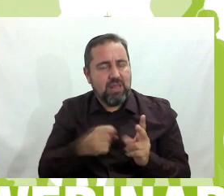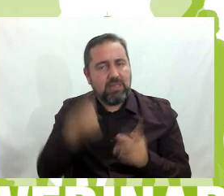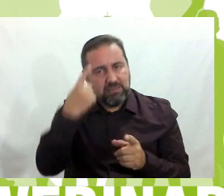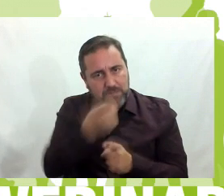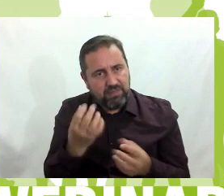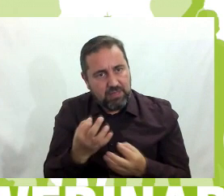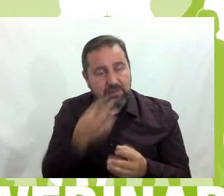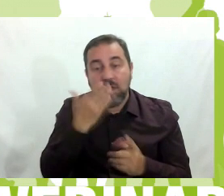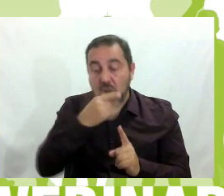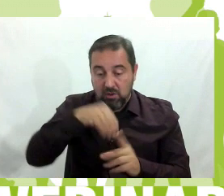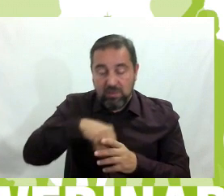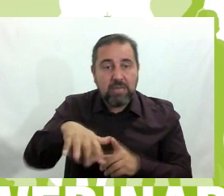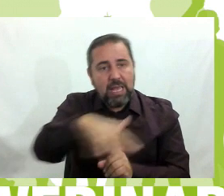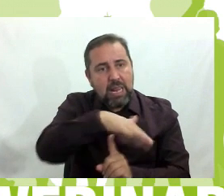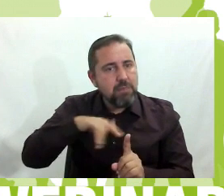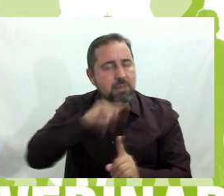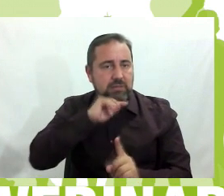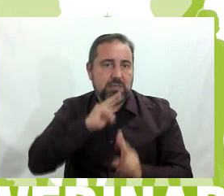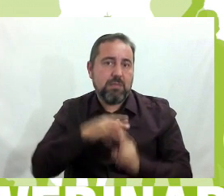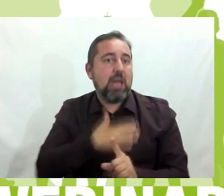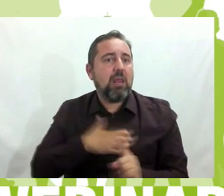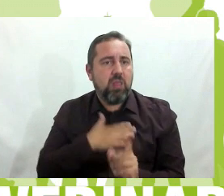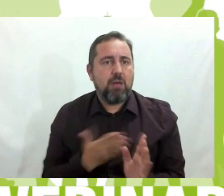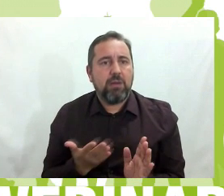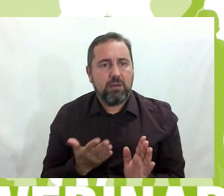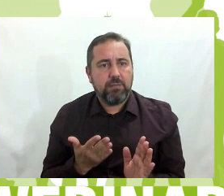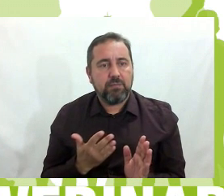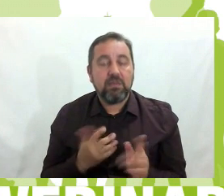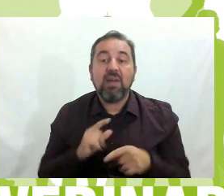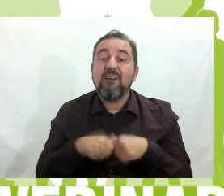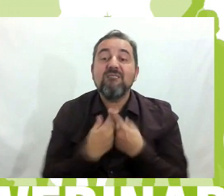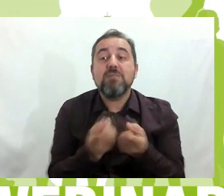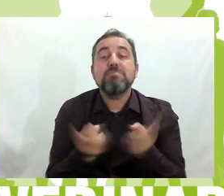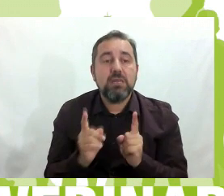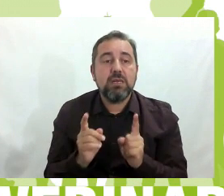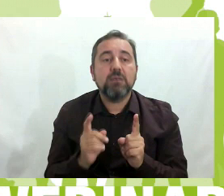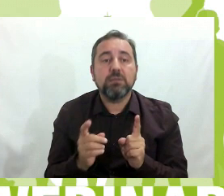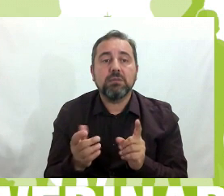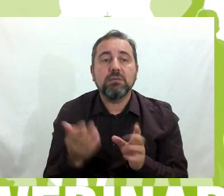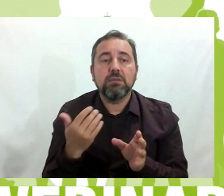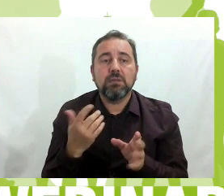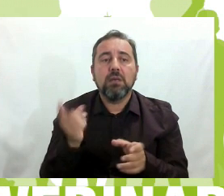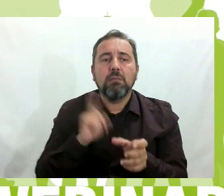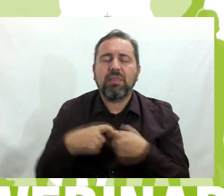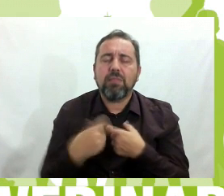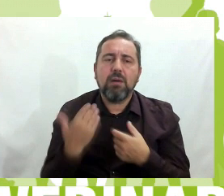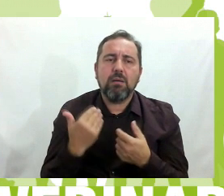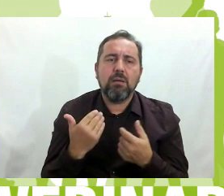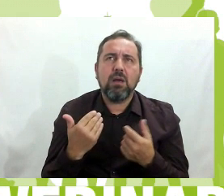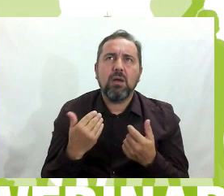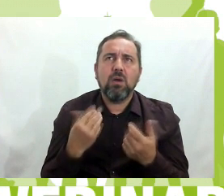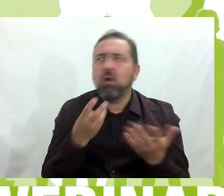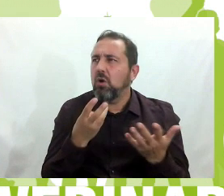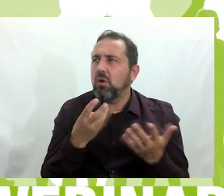cree este clima agradable. Las familias participaban, participaban 90